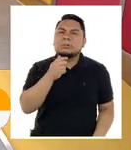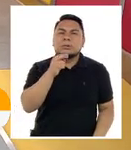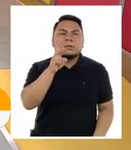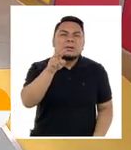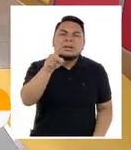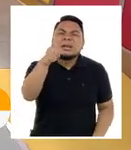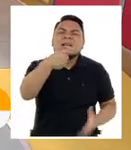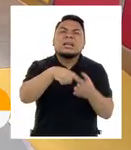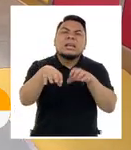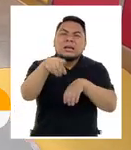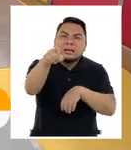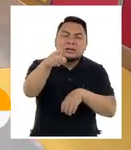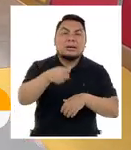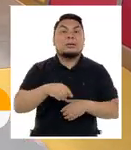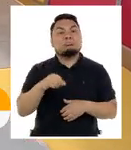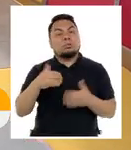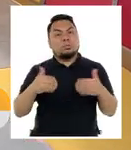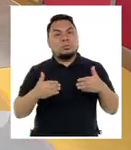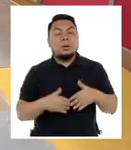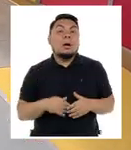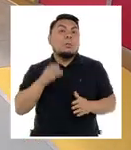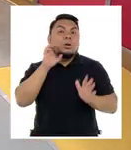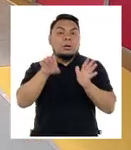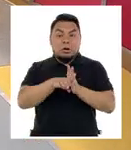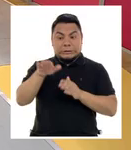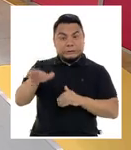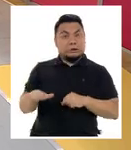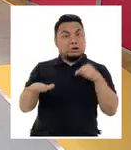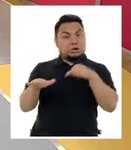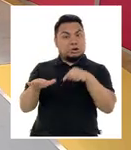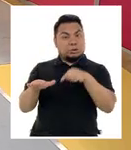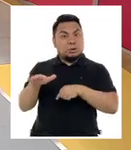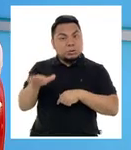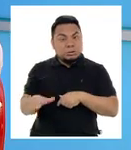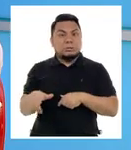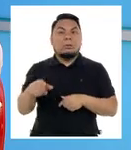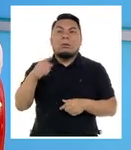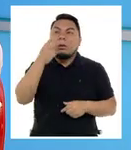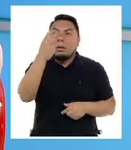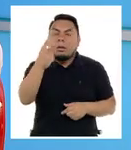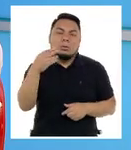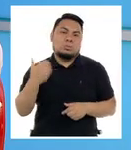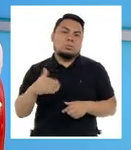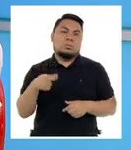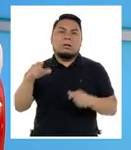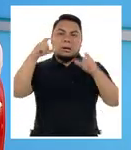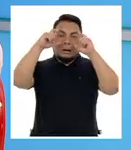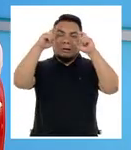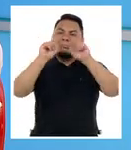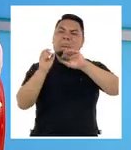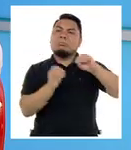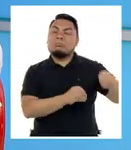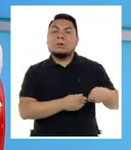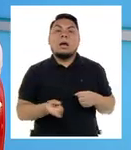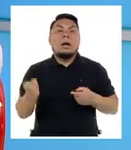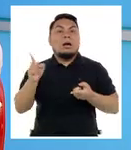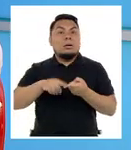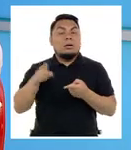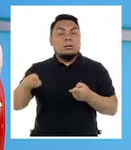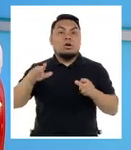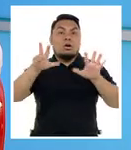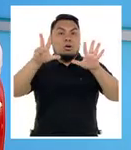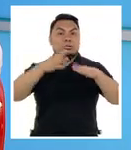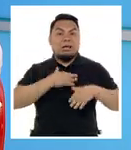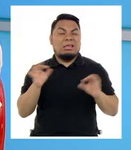preocuparnos, ¿no? Sí. Y sobre todo en los niños. Un niño que no usa el lente y cuando realmente lo necesita, si es que no lo usa hasta los 8 años,